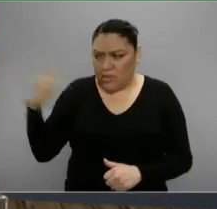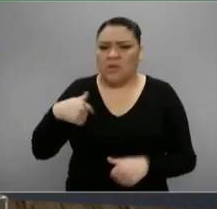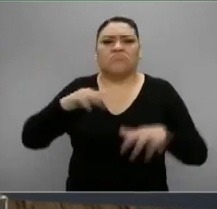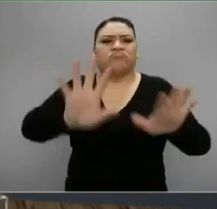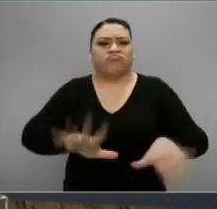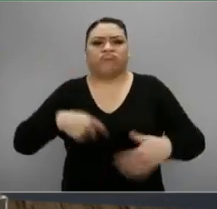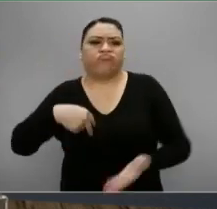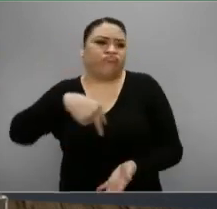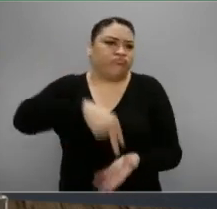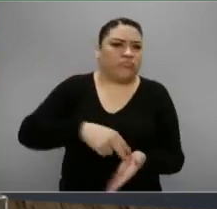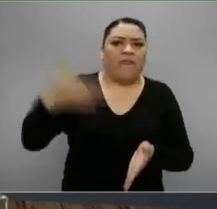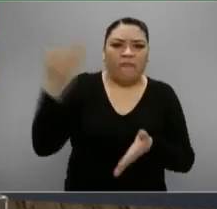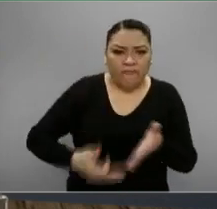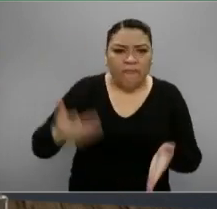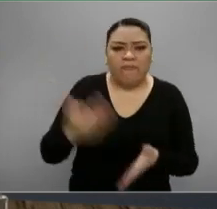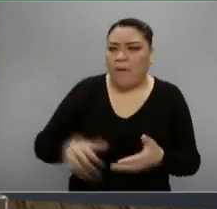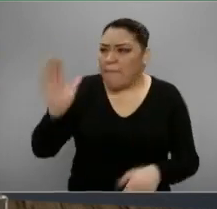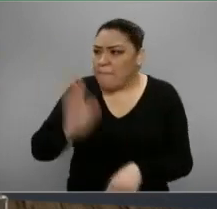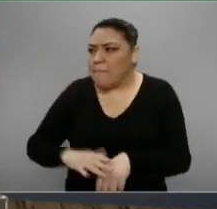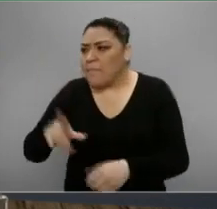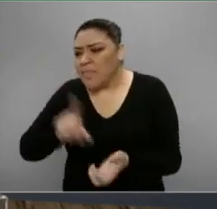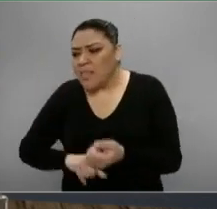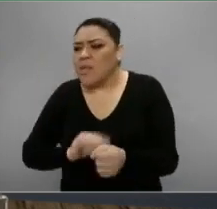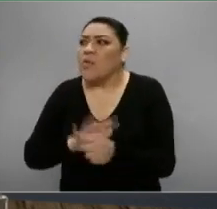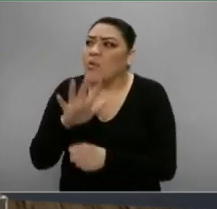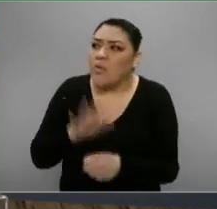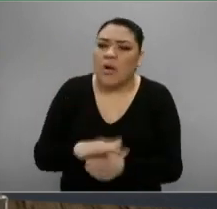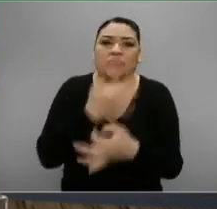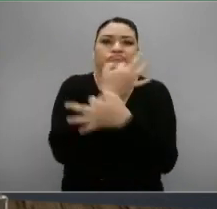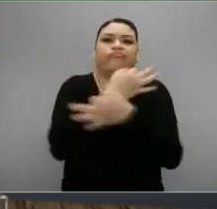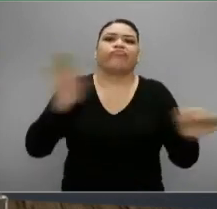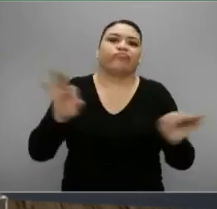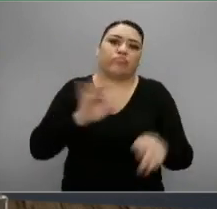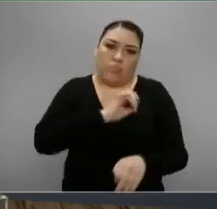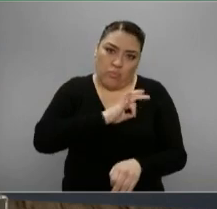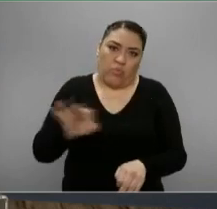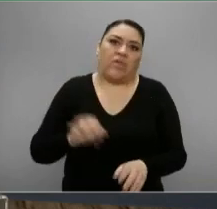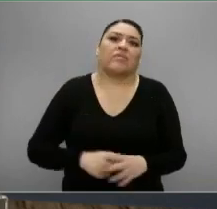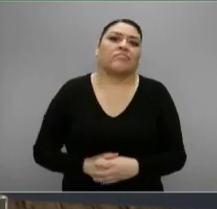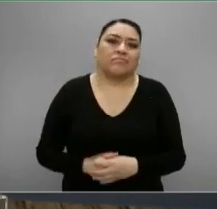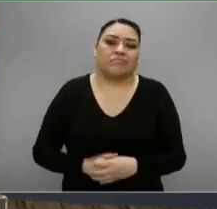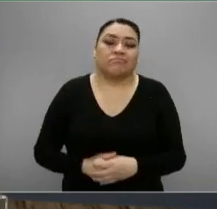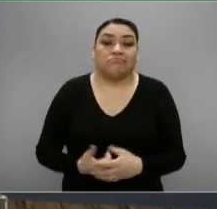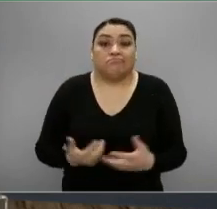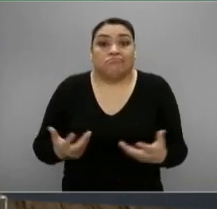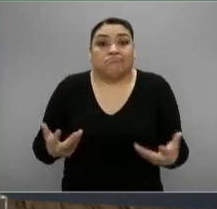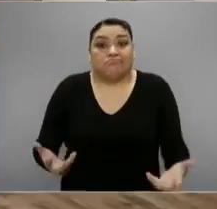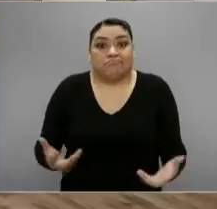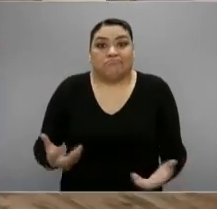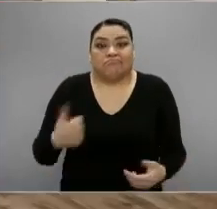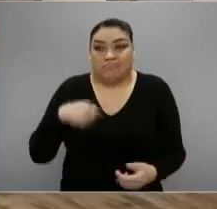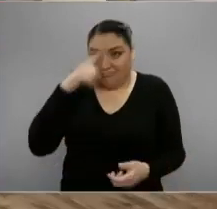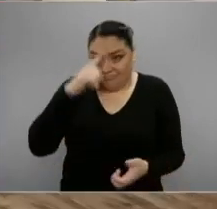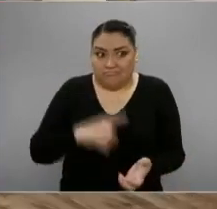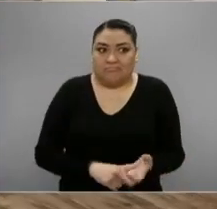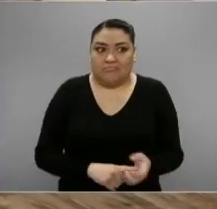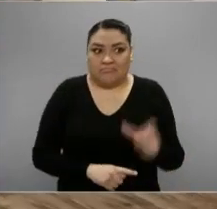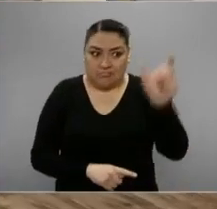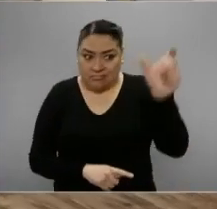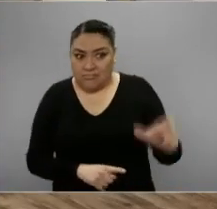y admita todo lo que está mal dentro del IMSS. Pues mira, me parece una actitud